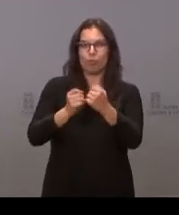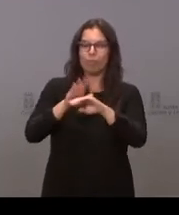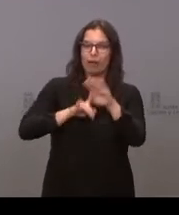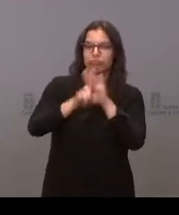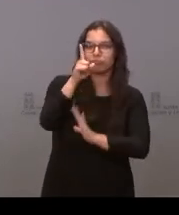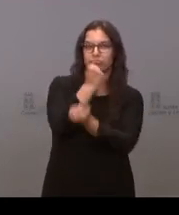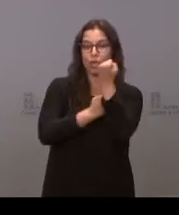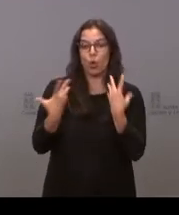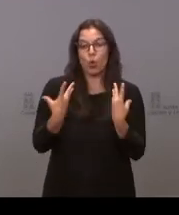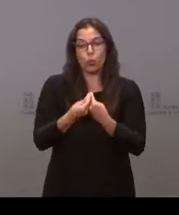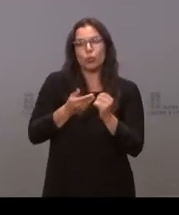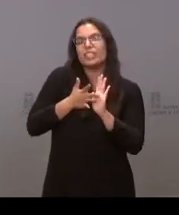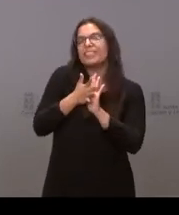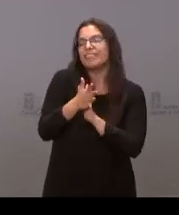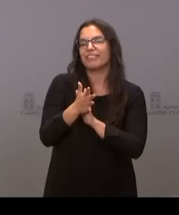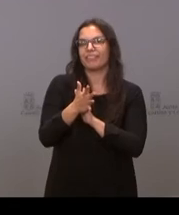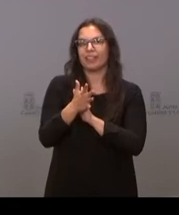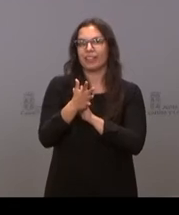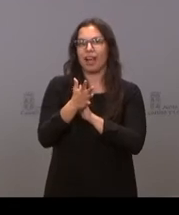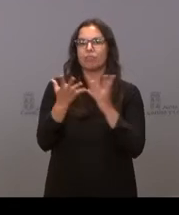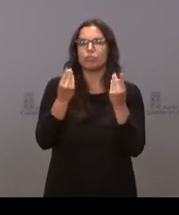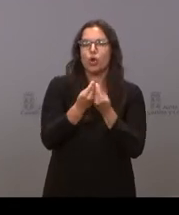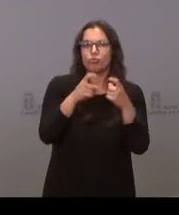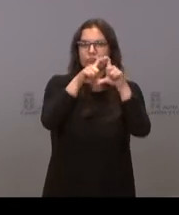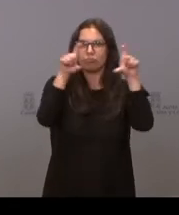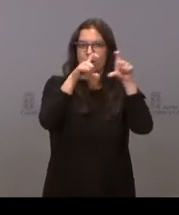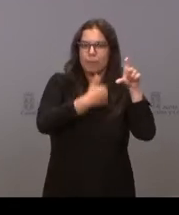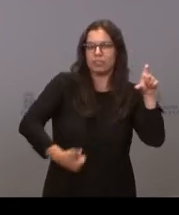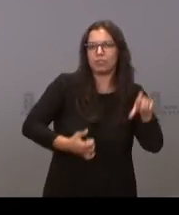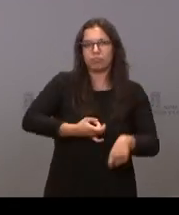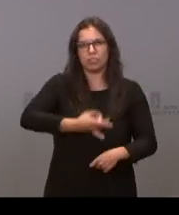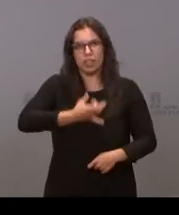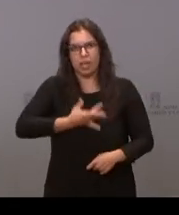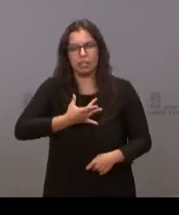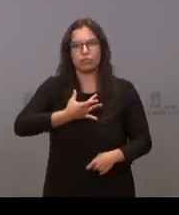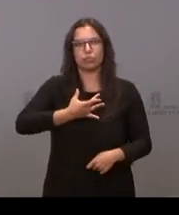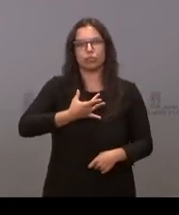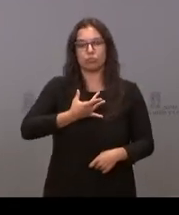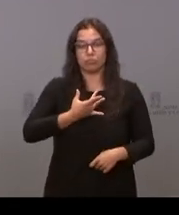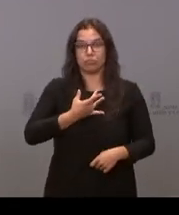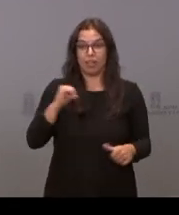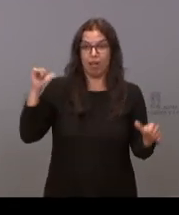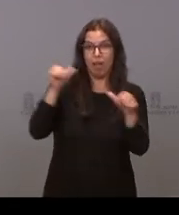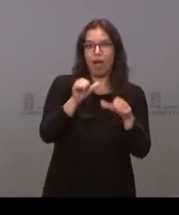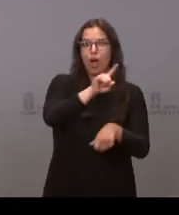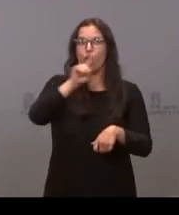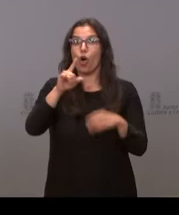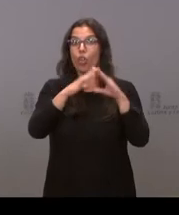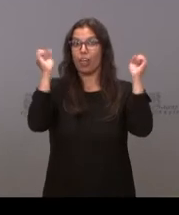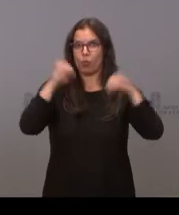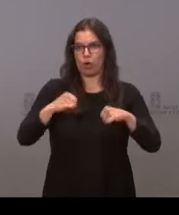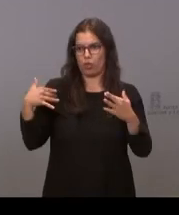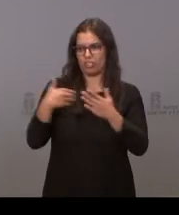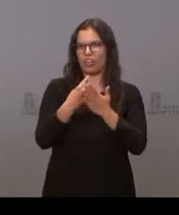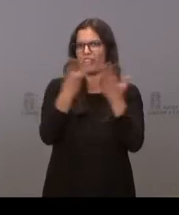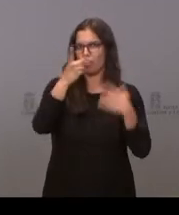decimos juntos, decimos de la mano de los agentes sociales, sindicatos, empresarios, 11 acuerdos que hemos logrado durante estos 18 meses